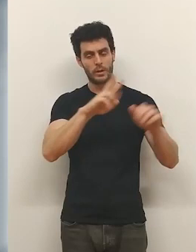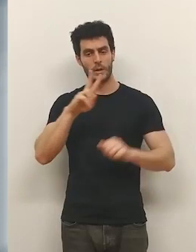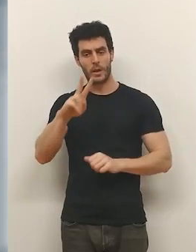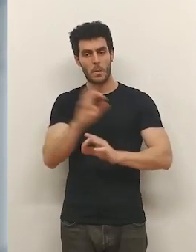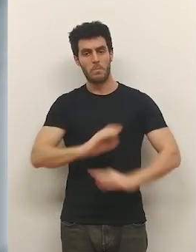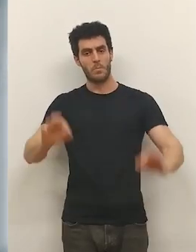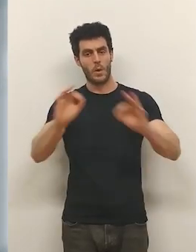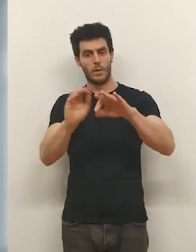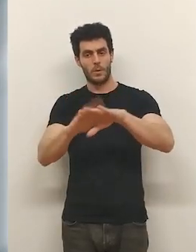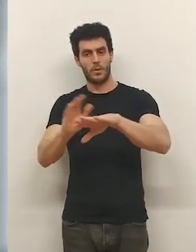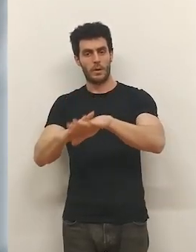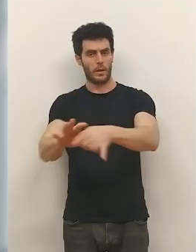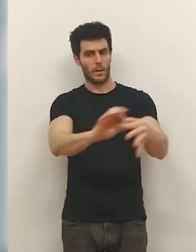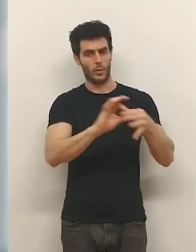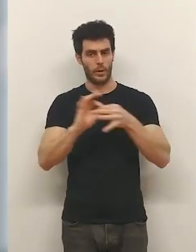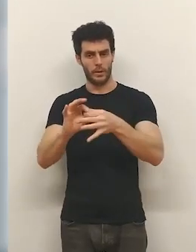Podemos e Izquierda Unida.